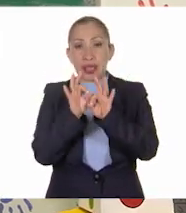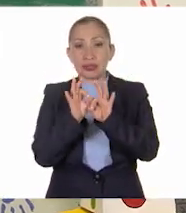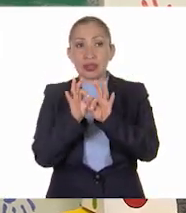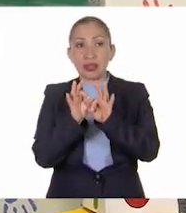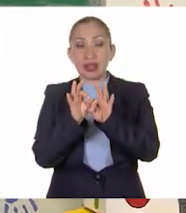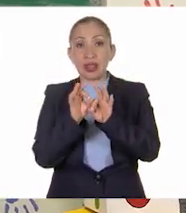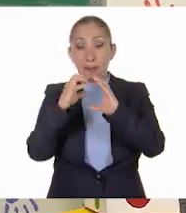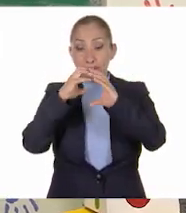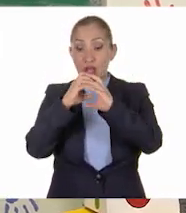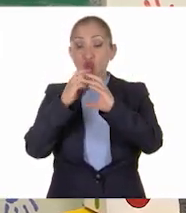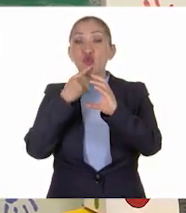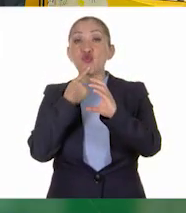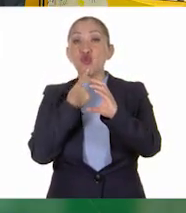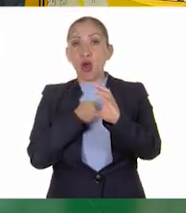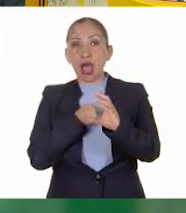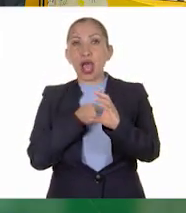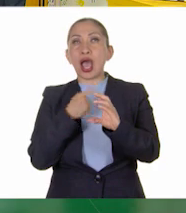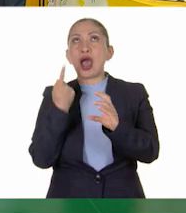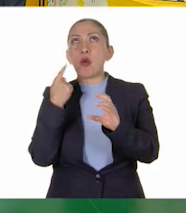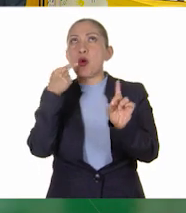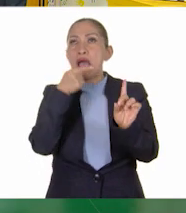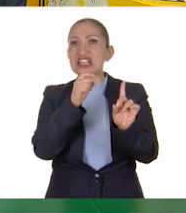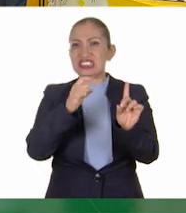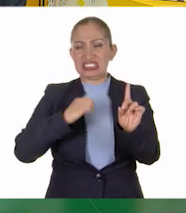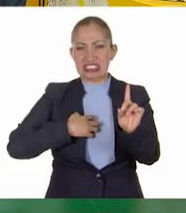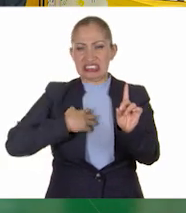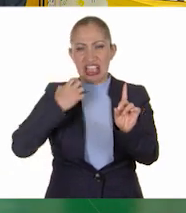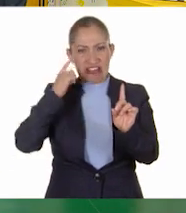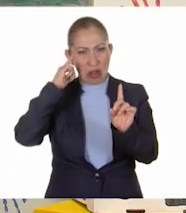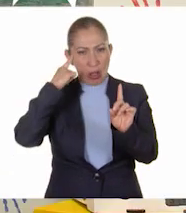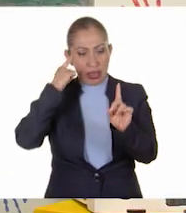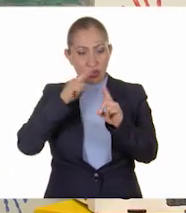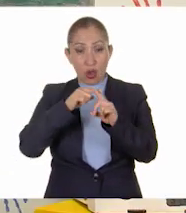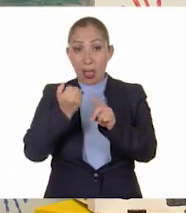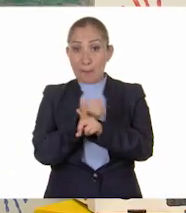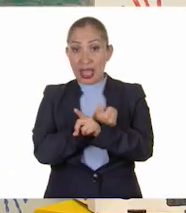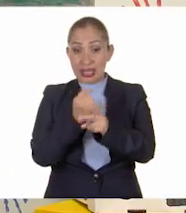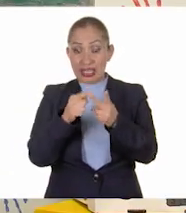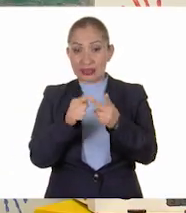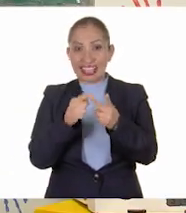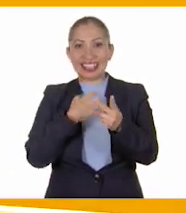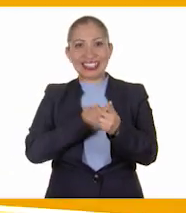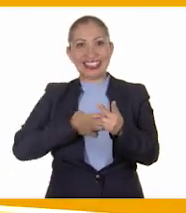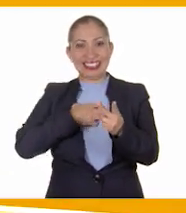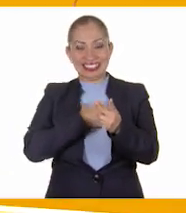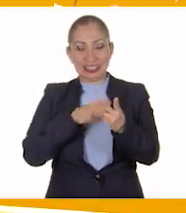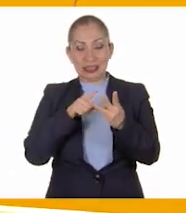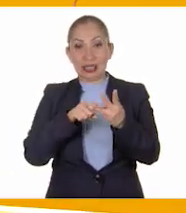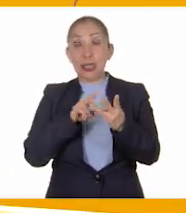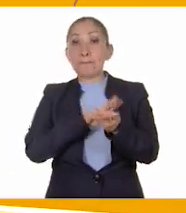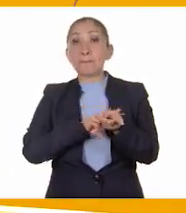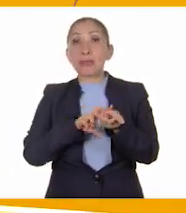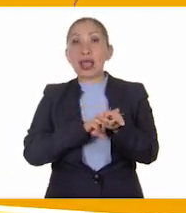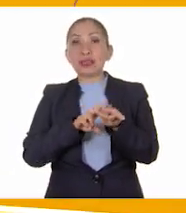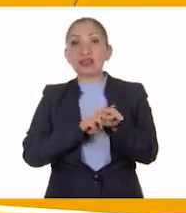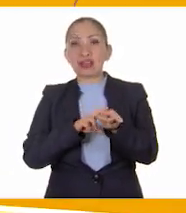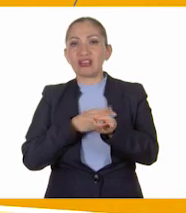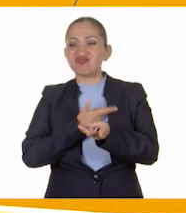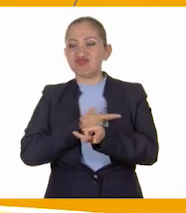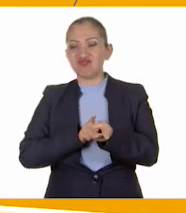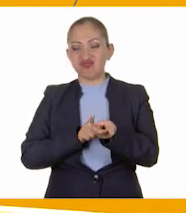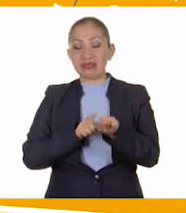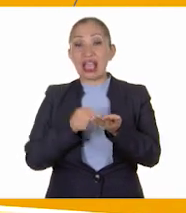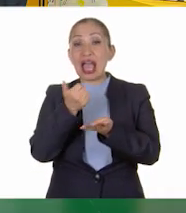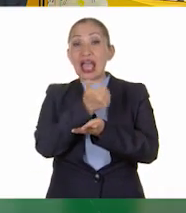pelotas rojas van a causar el enojo. Las amarillas, las alegrías, las verdes, el desagrado,